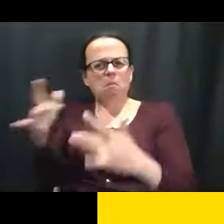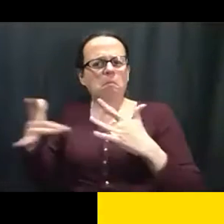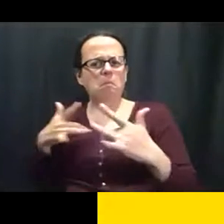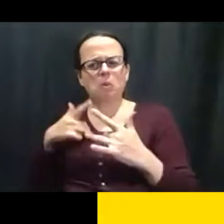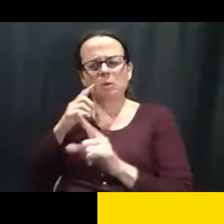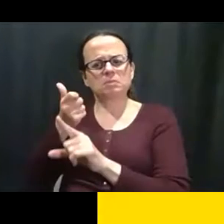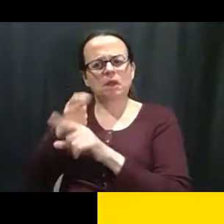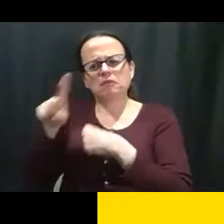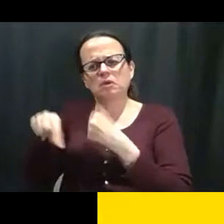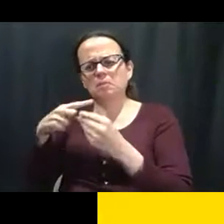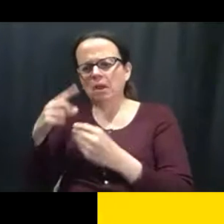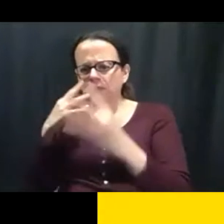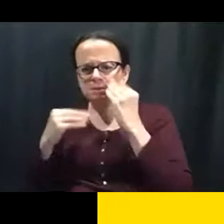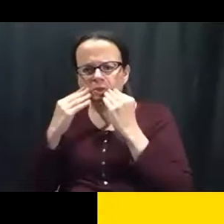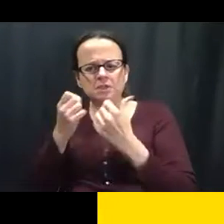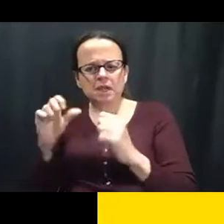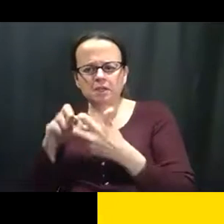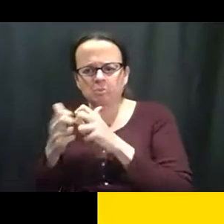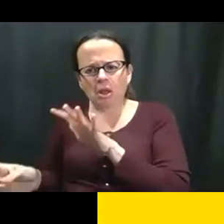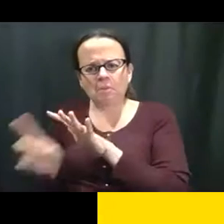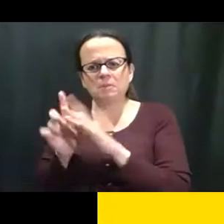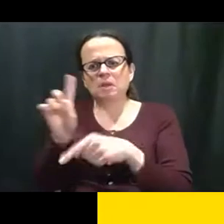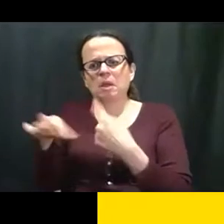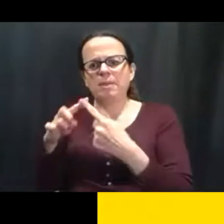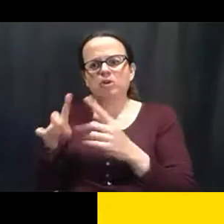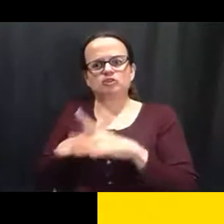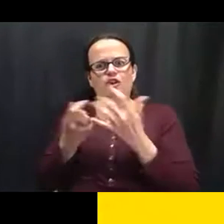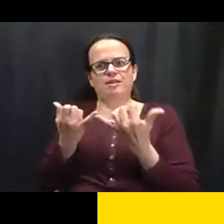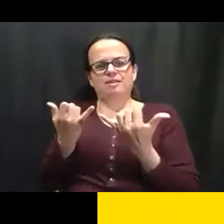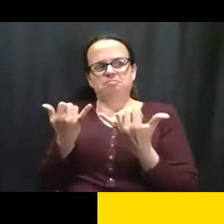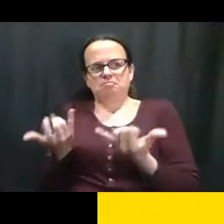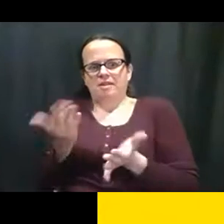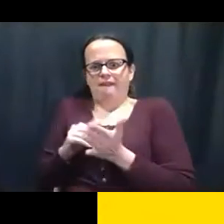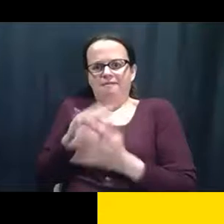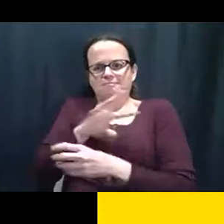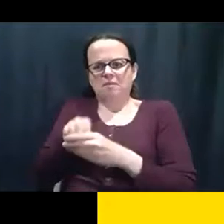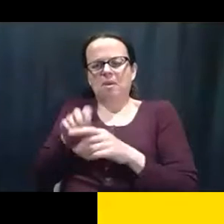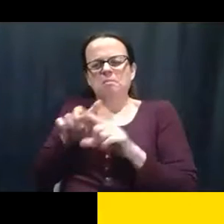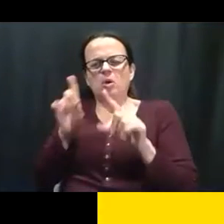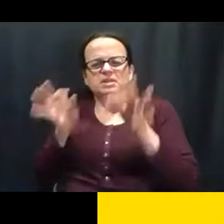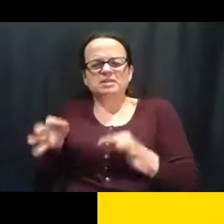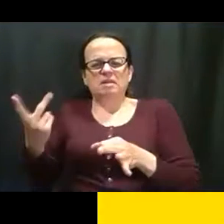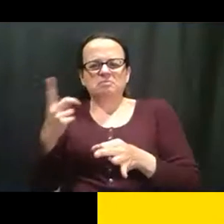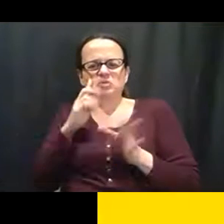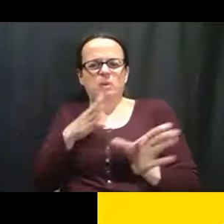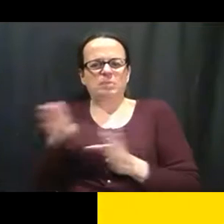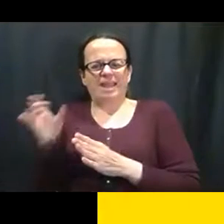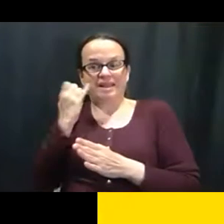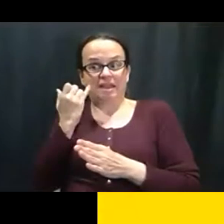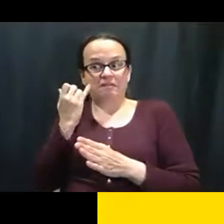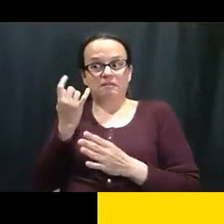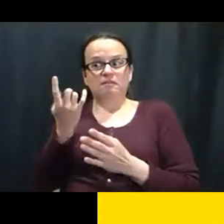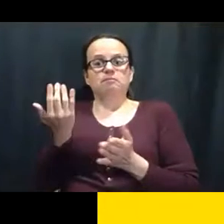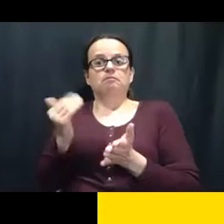proceso de seguridad física, de tener un problema con el, la reapertura